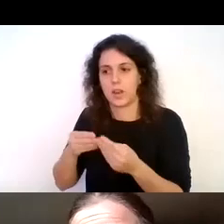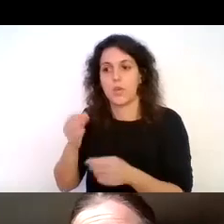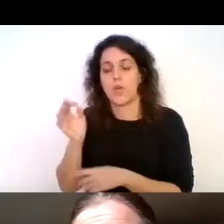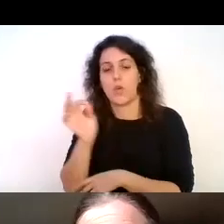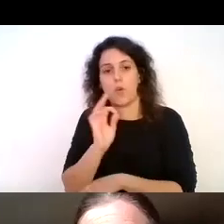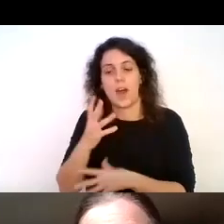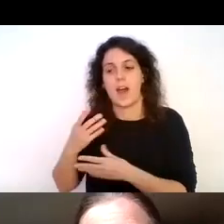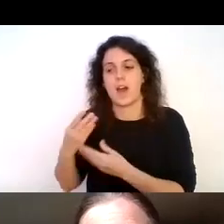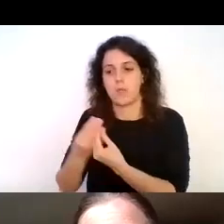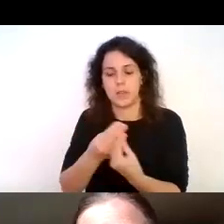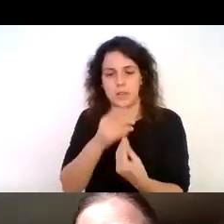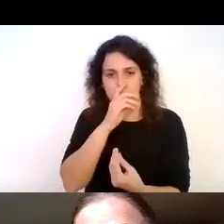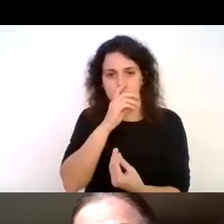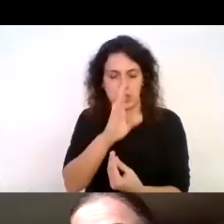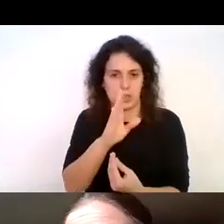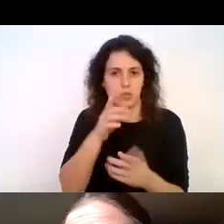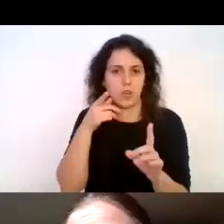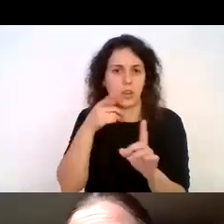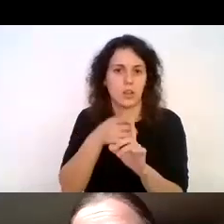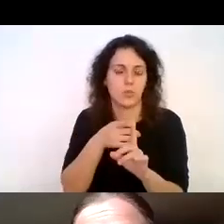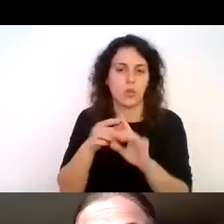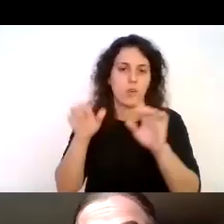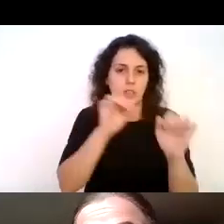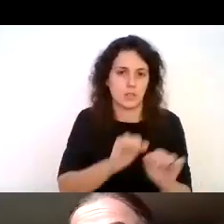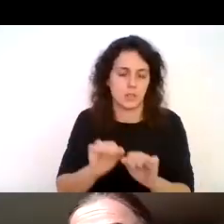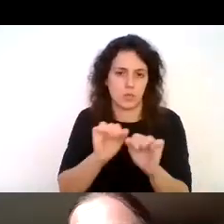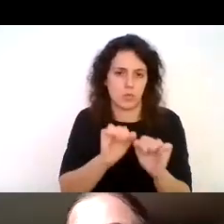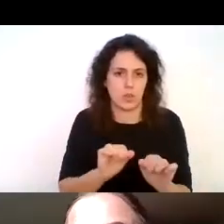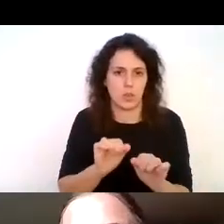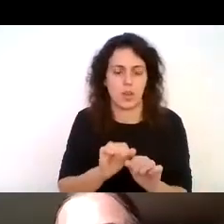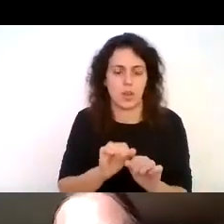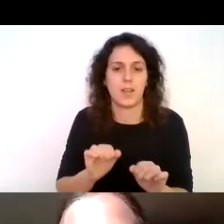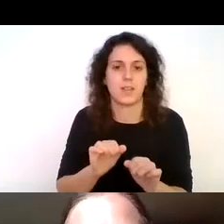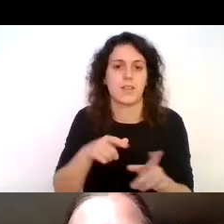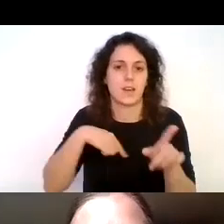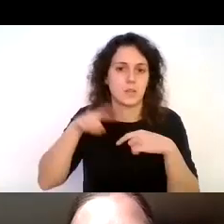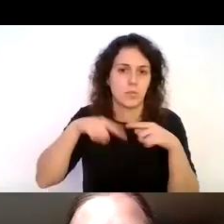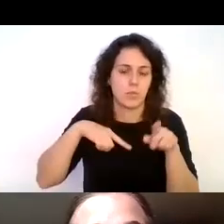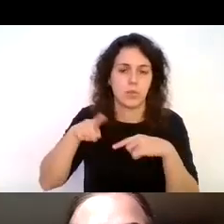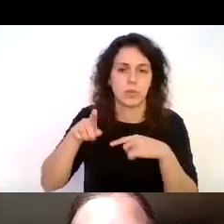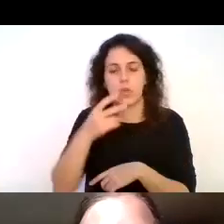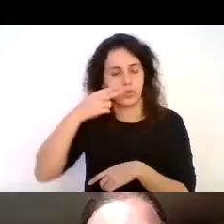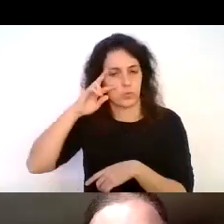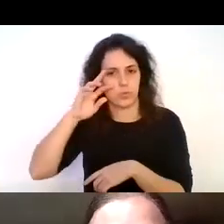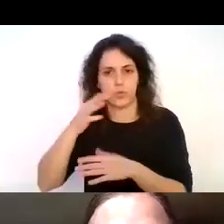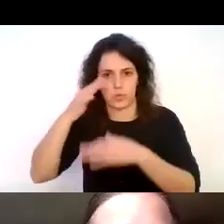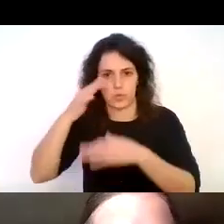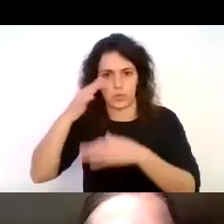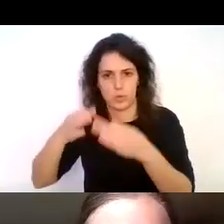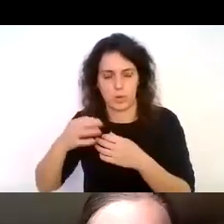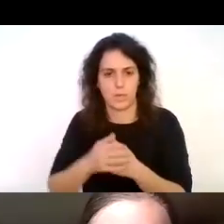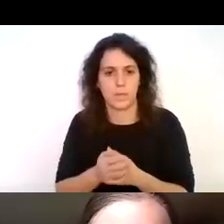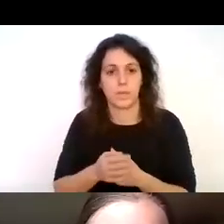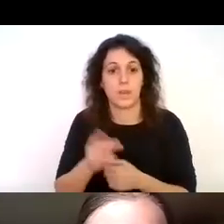directamente para asegurar una un transporte una salida segura entonces las dos